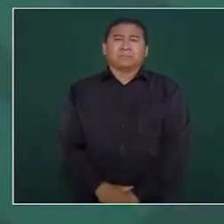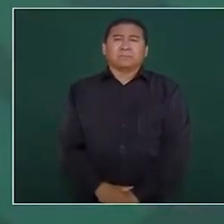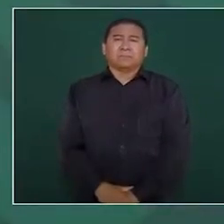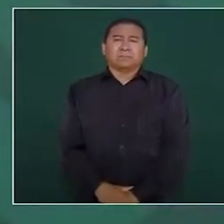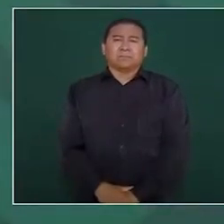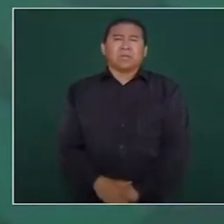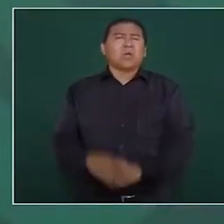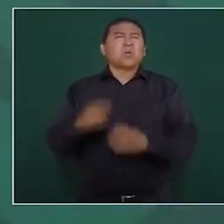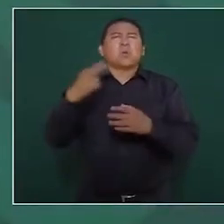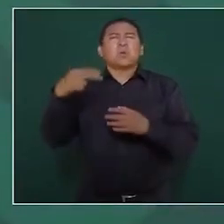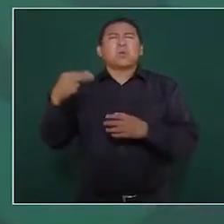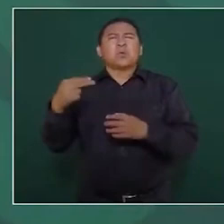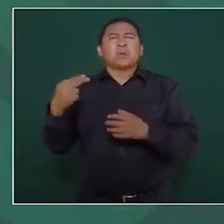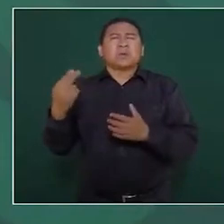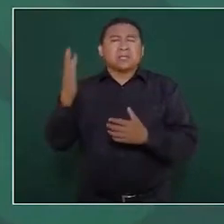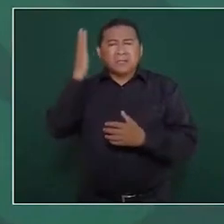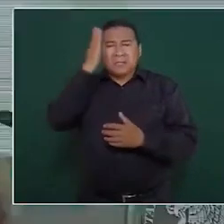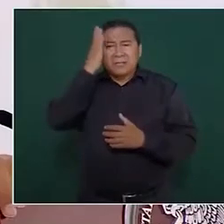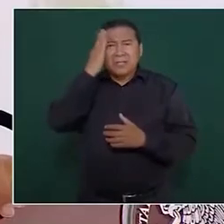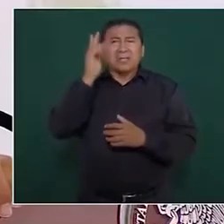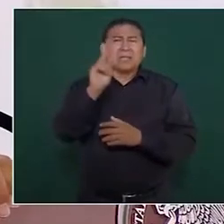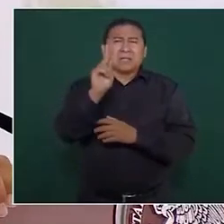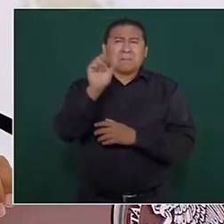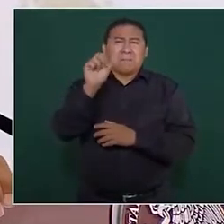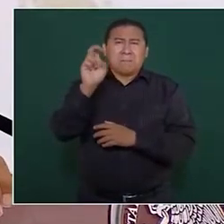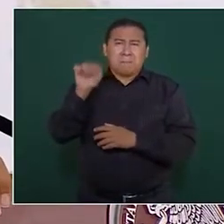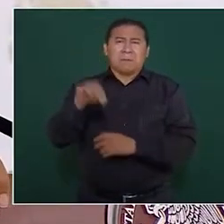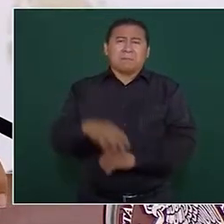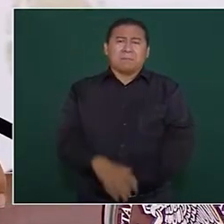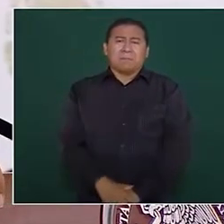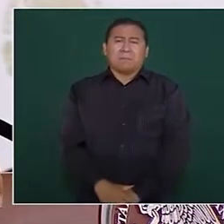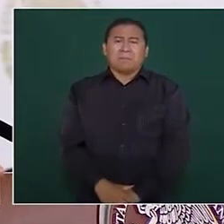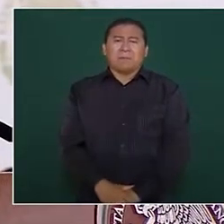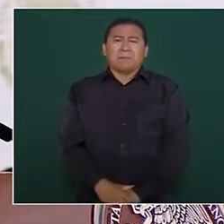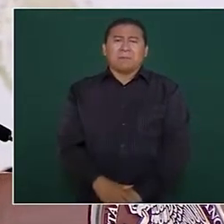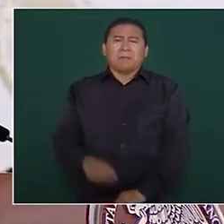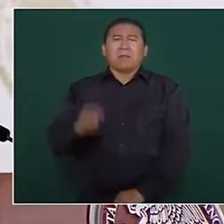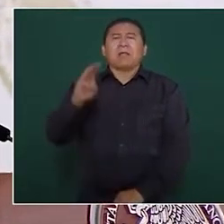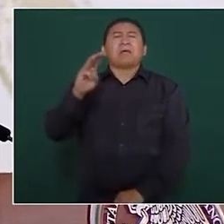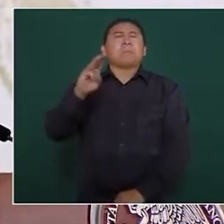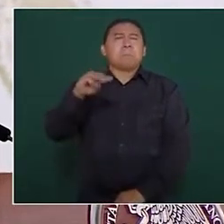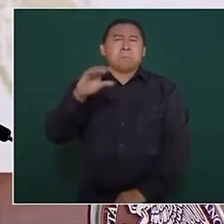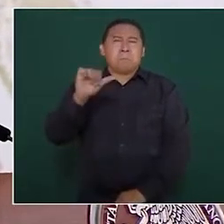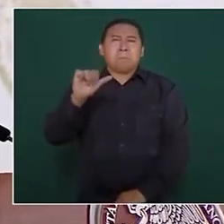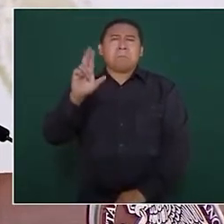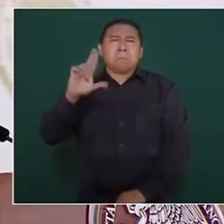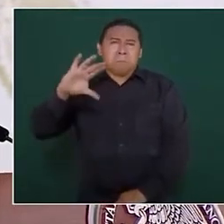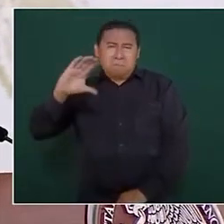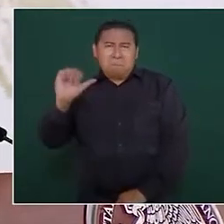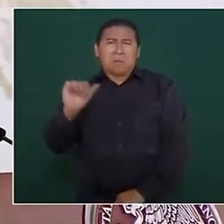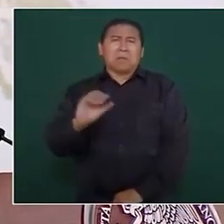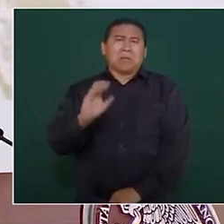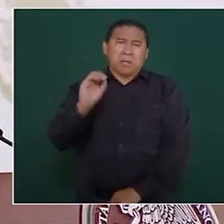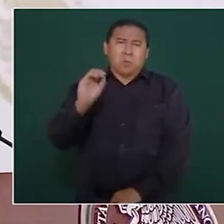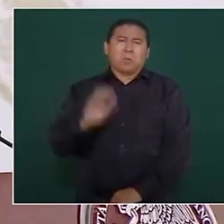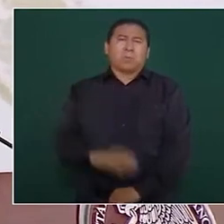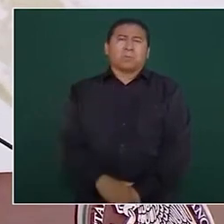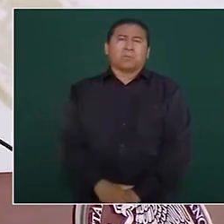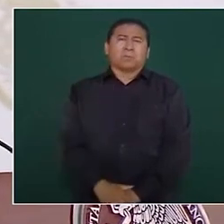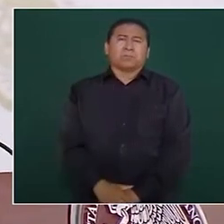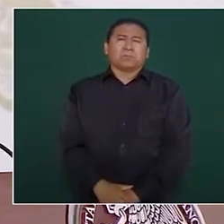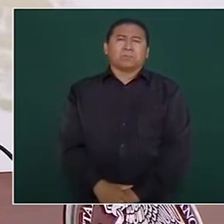como se llama el dirigente del PAN Marco Cortés hay otro que también ya se